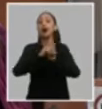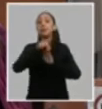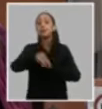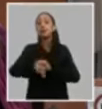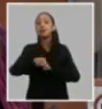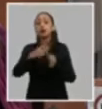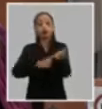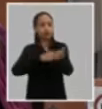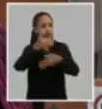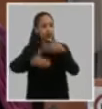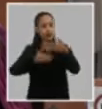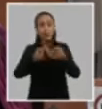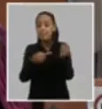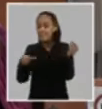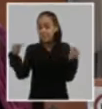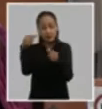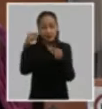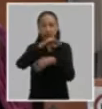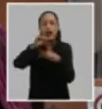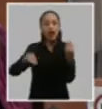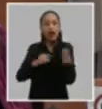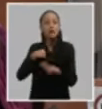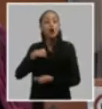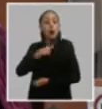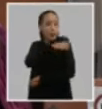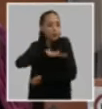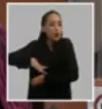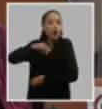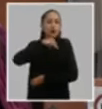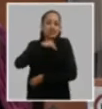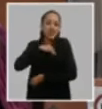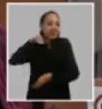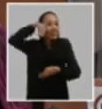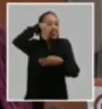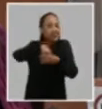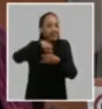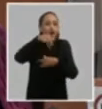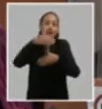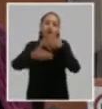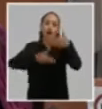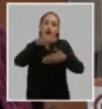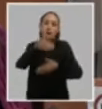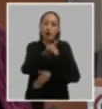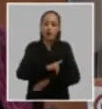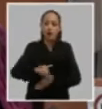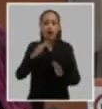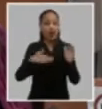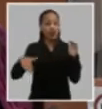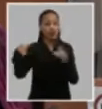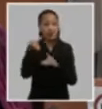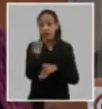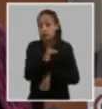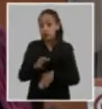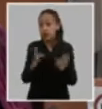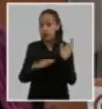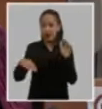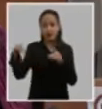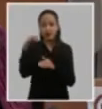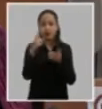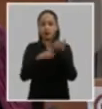y que se sientan parte de las principales transformaciones que se están desarrollando a nivel territorial y en ese sentido